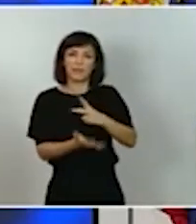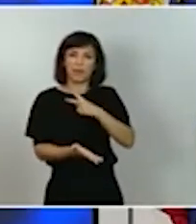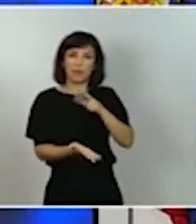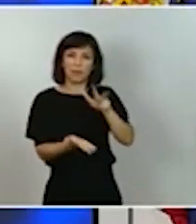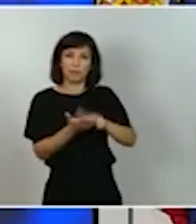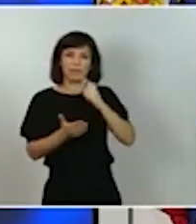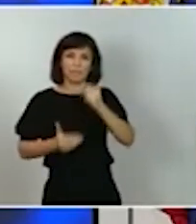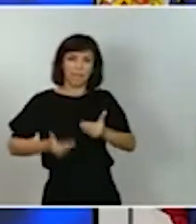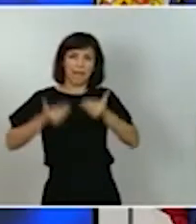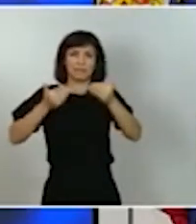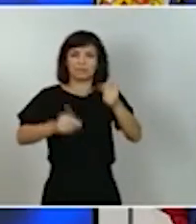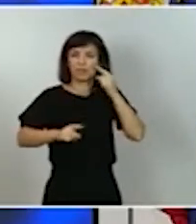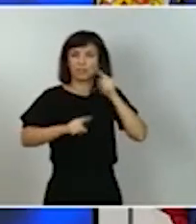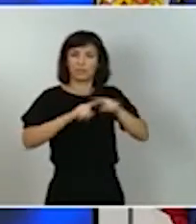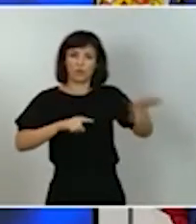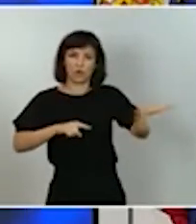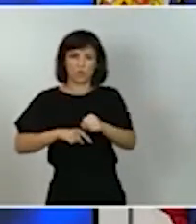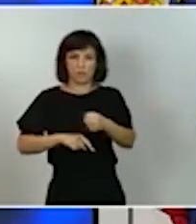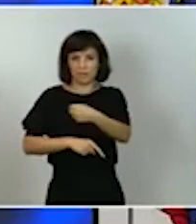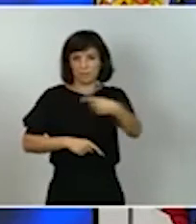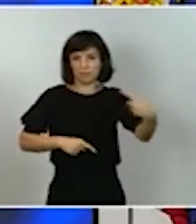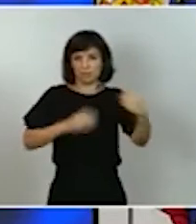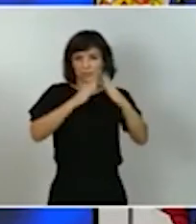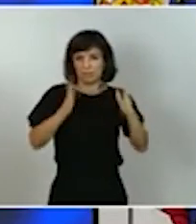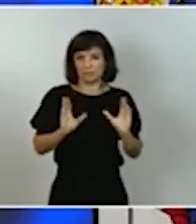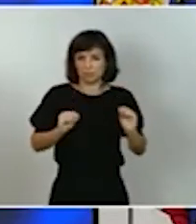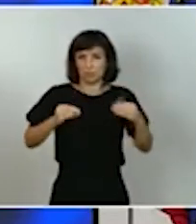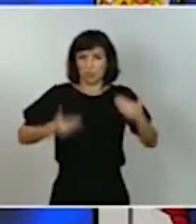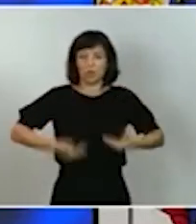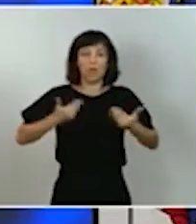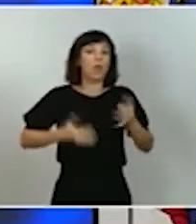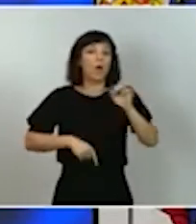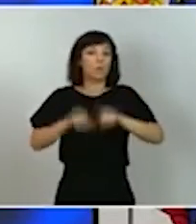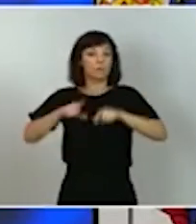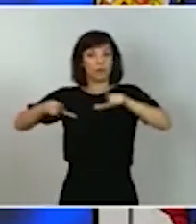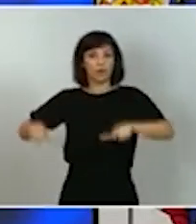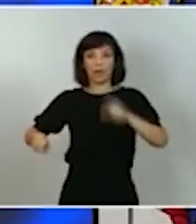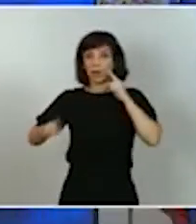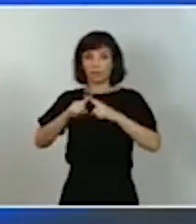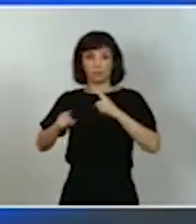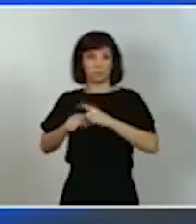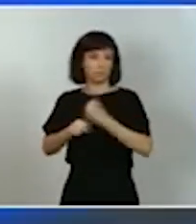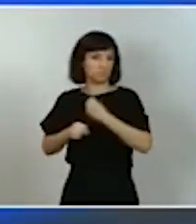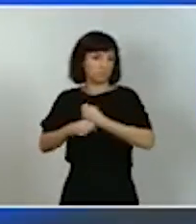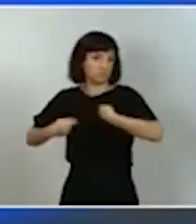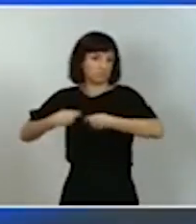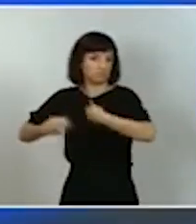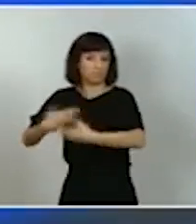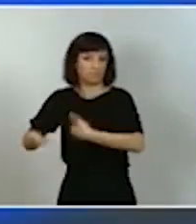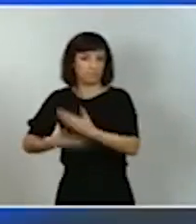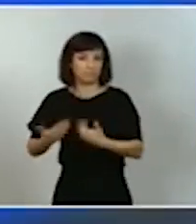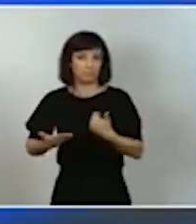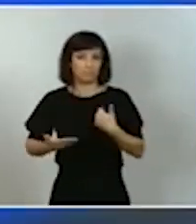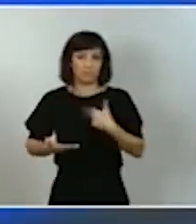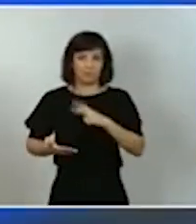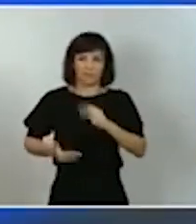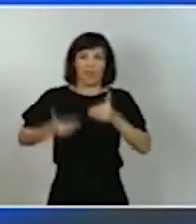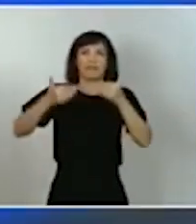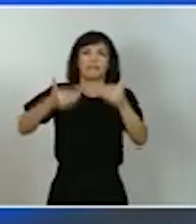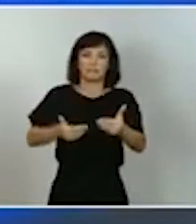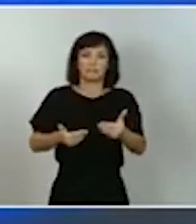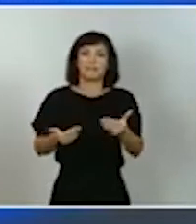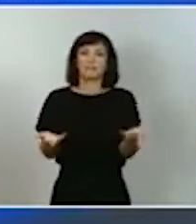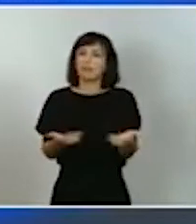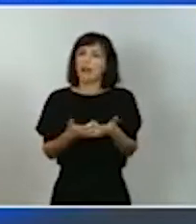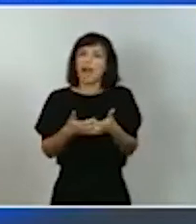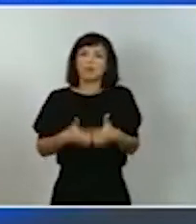vivienda habitual o del inmueve dedicado a la actividad económica. Y, asimismo, establecimos la prórroga automática de los contratos de